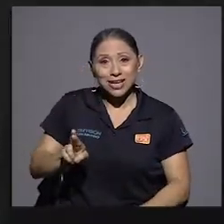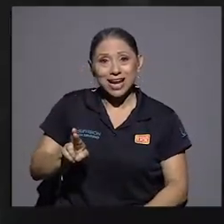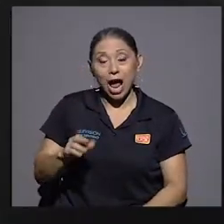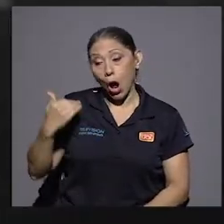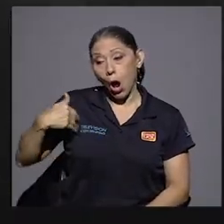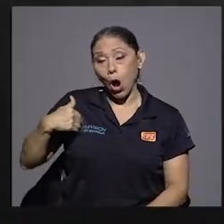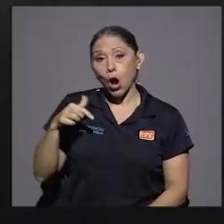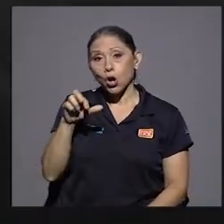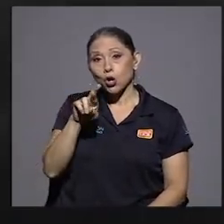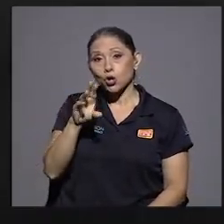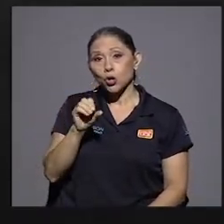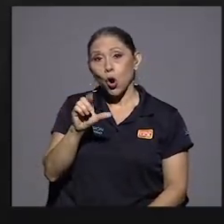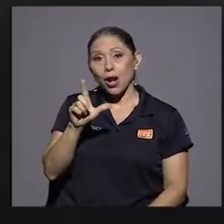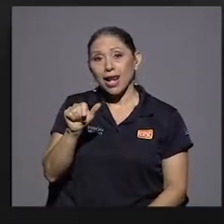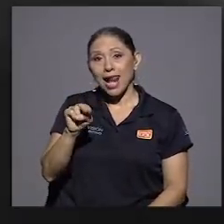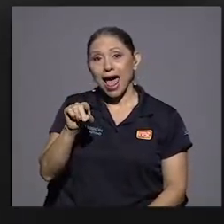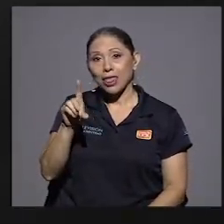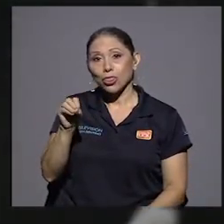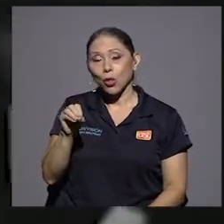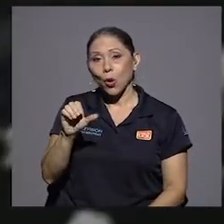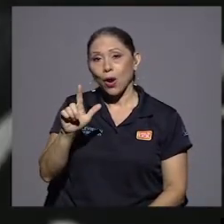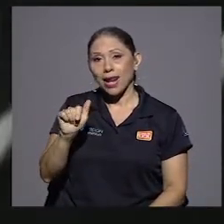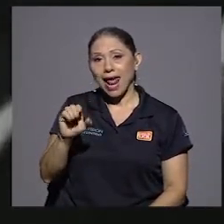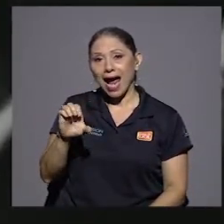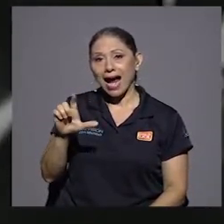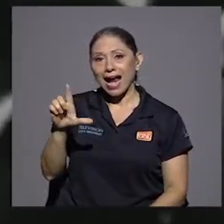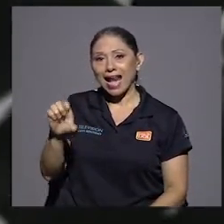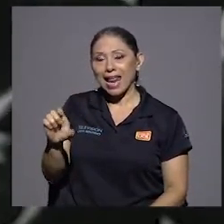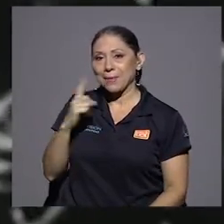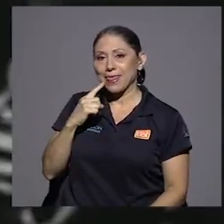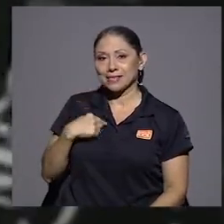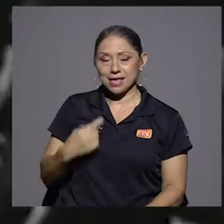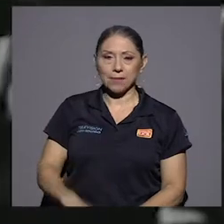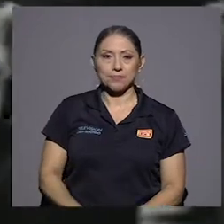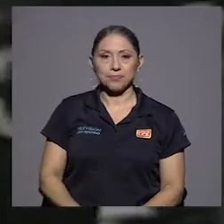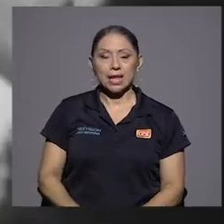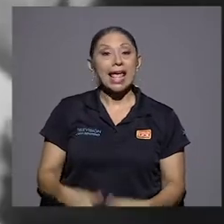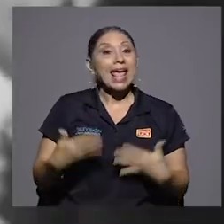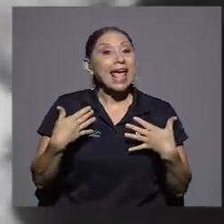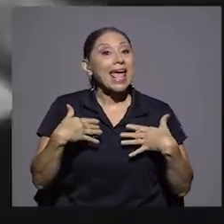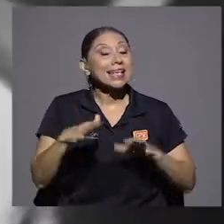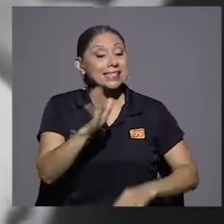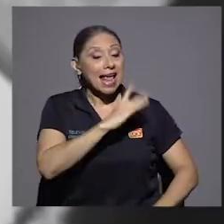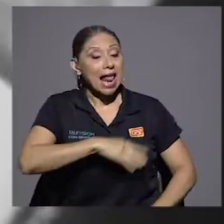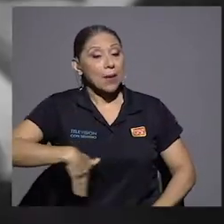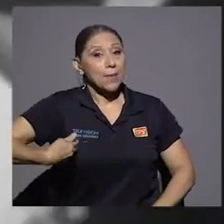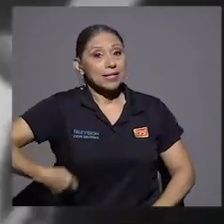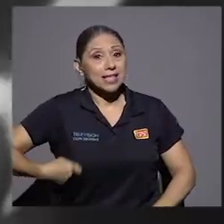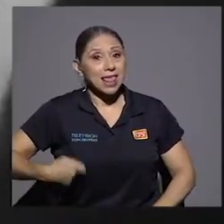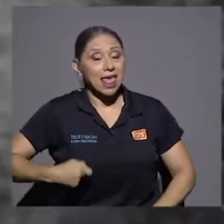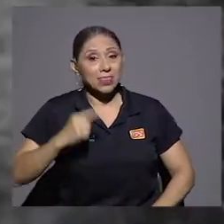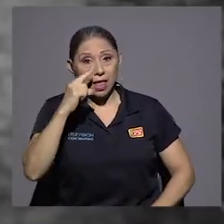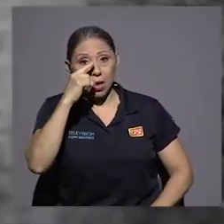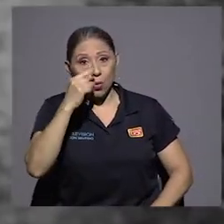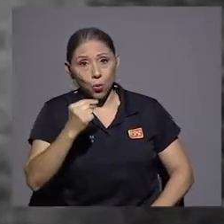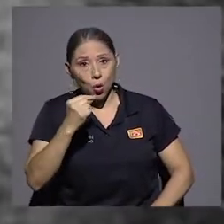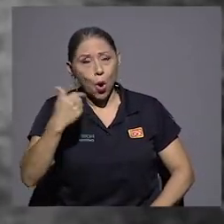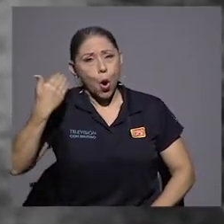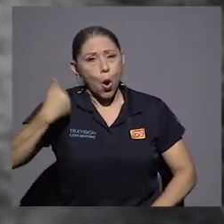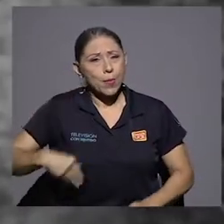Rolando Laclé, es que el presidente fue el hombre más importante de la